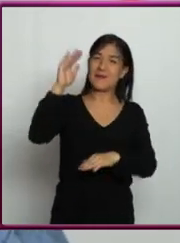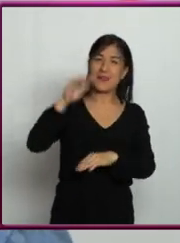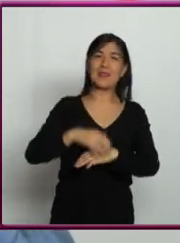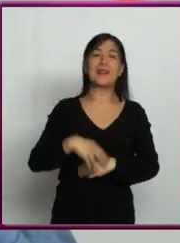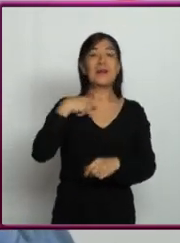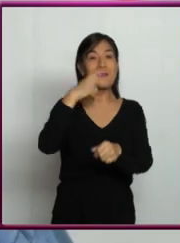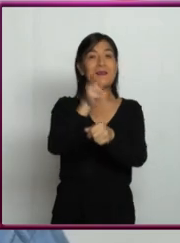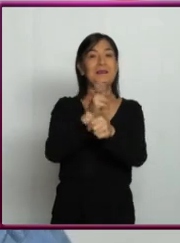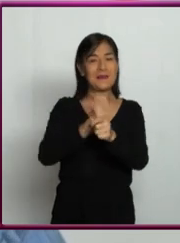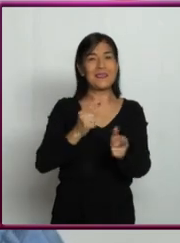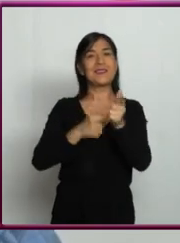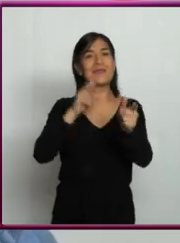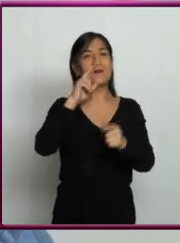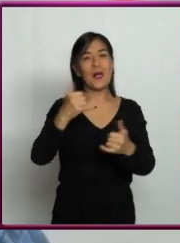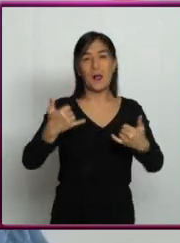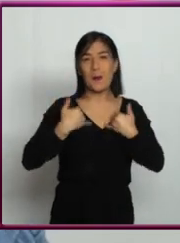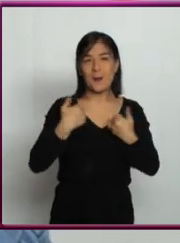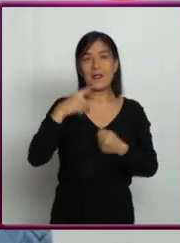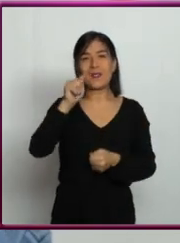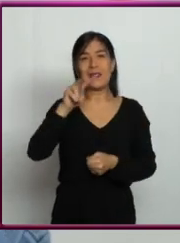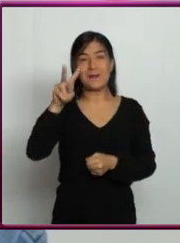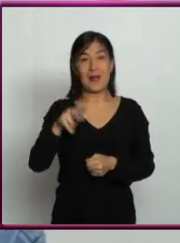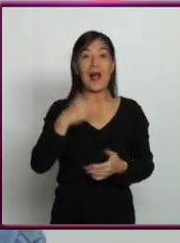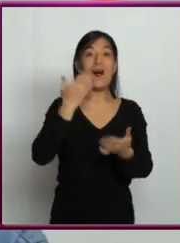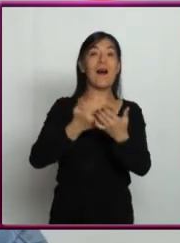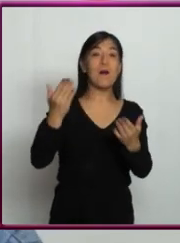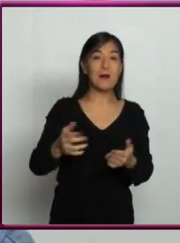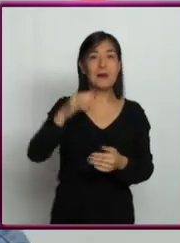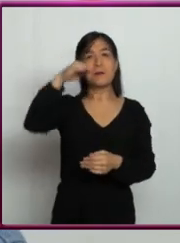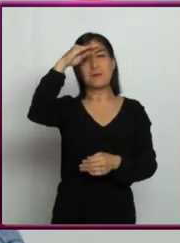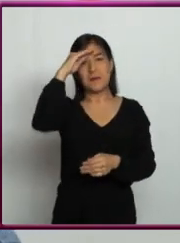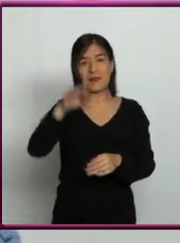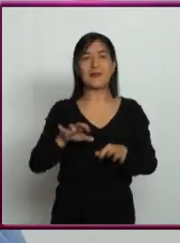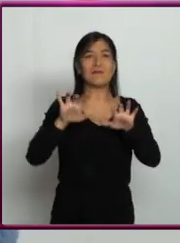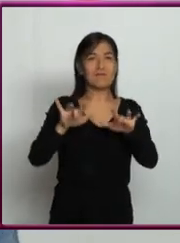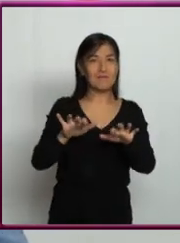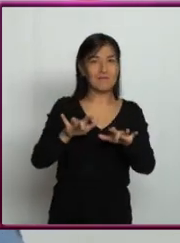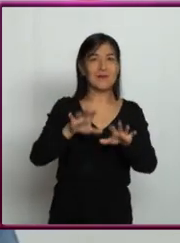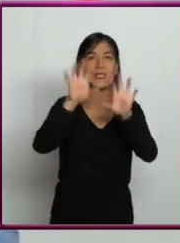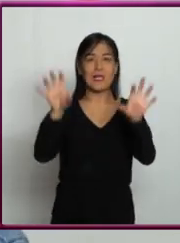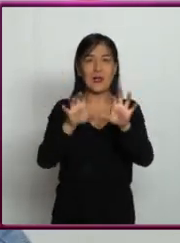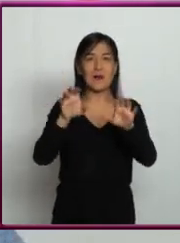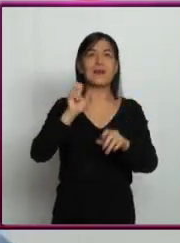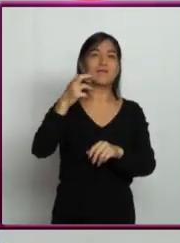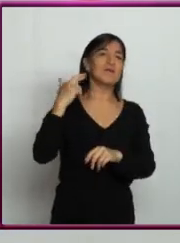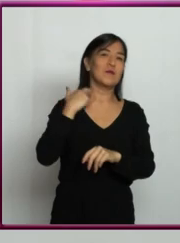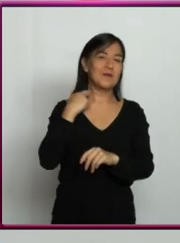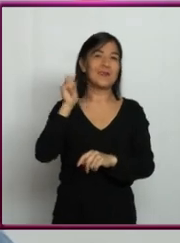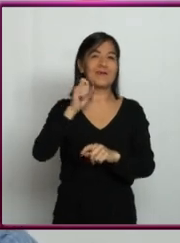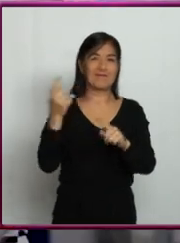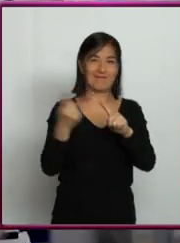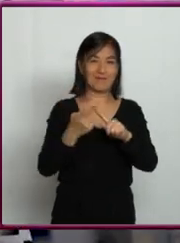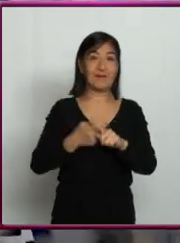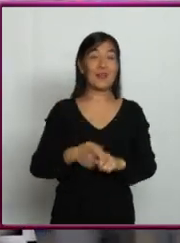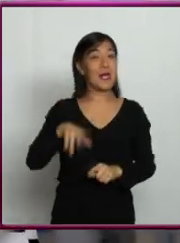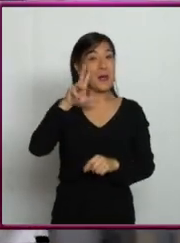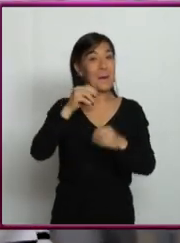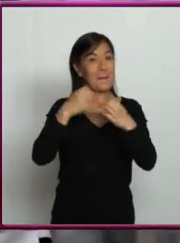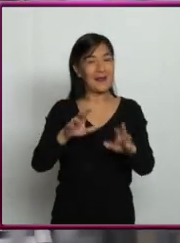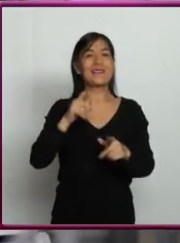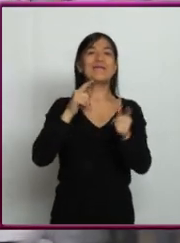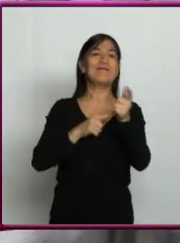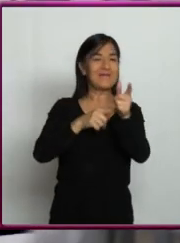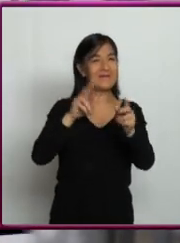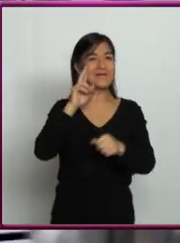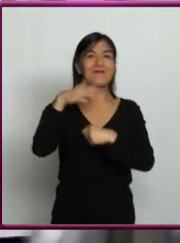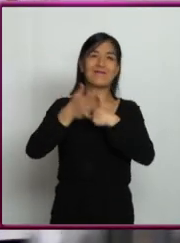en Jóvenes en TV ahora pensamiento computacional y robótica en saberes digitales. No se lo pierdan. Hasta la próxima. Hasta